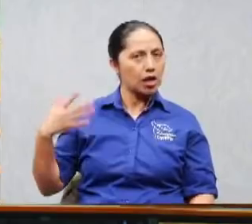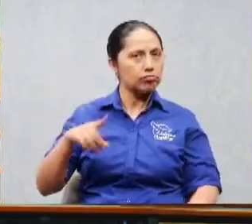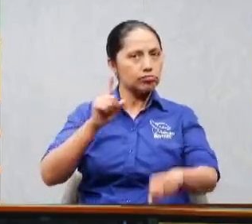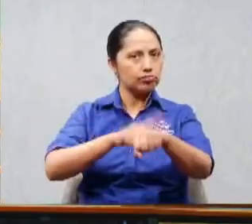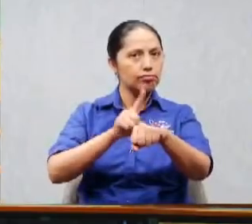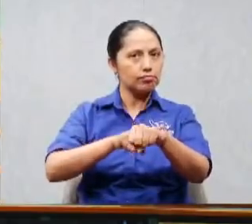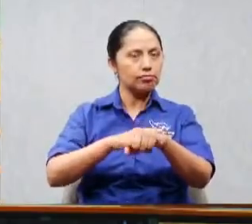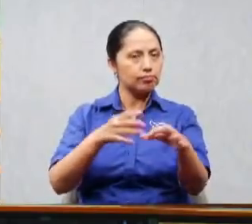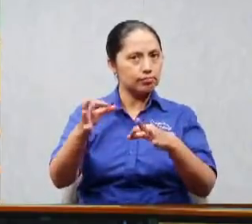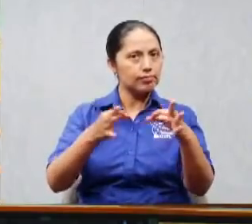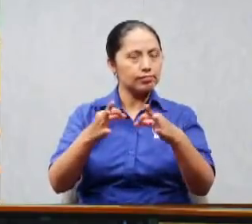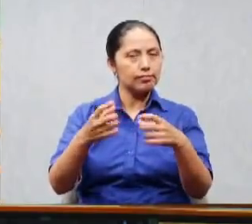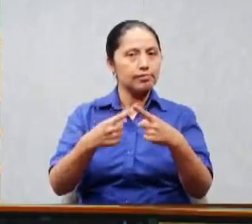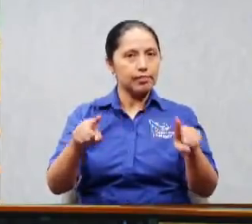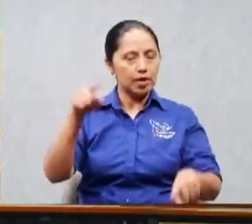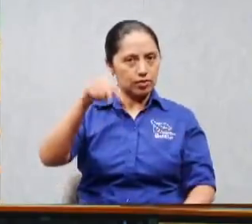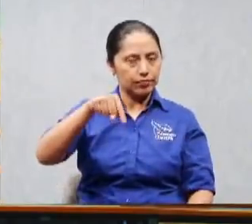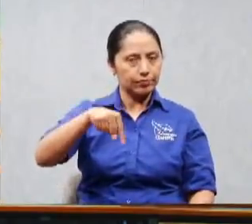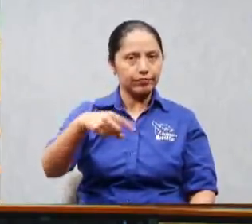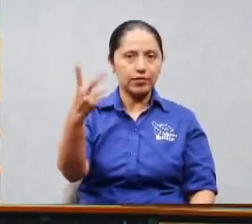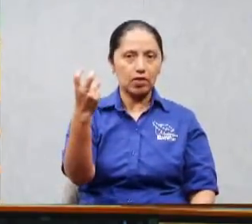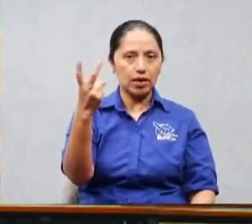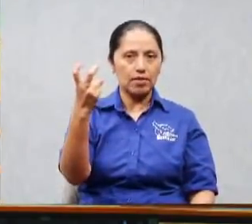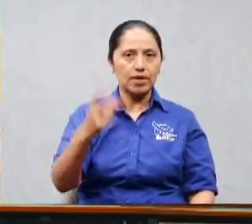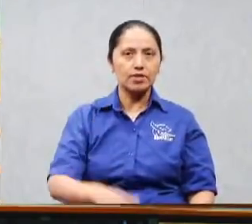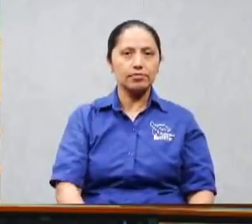y es acerca de nuestros pensamientos.